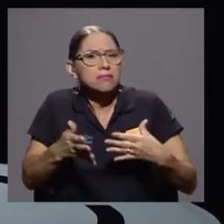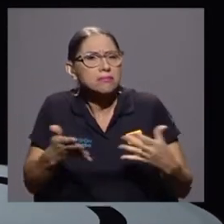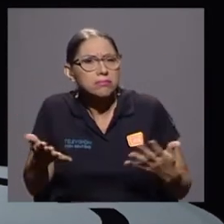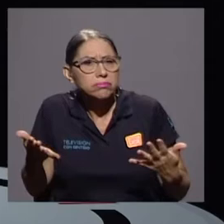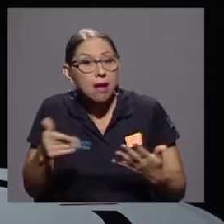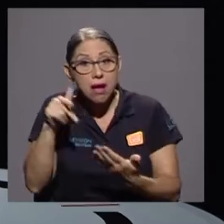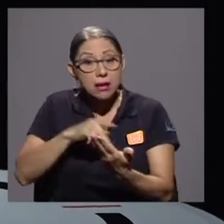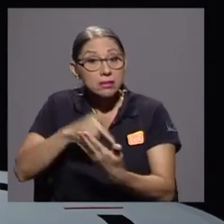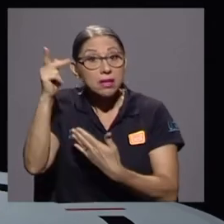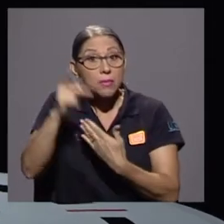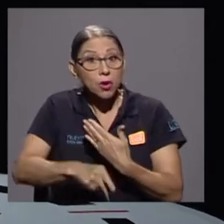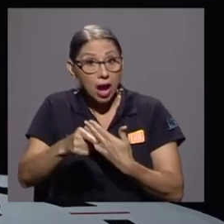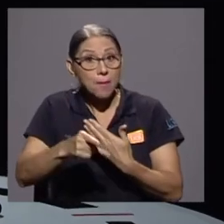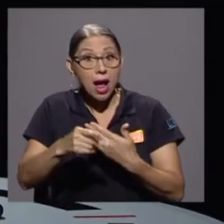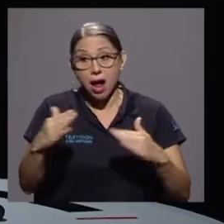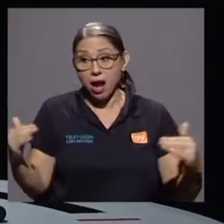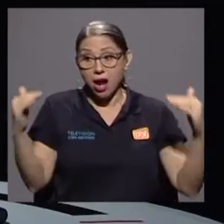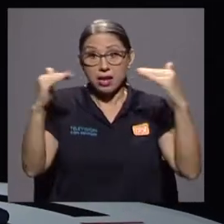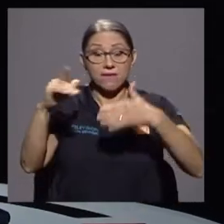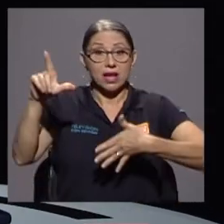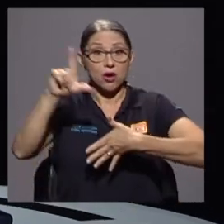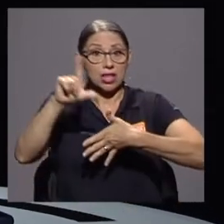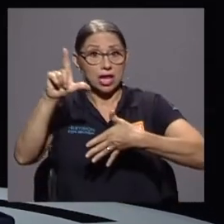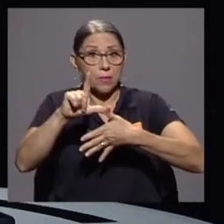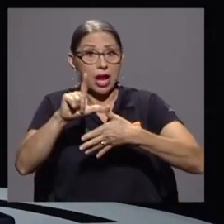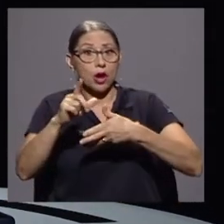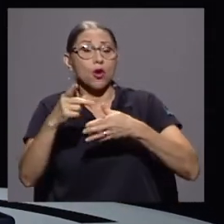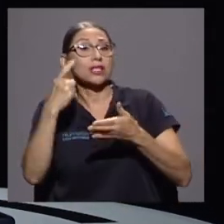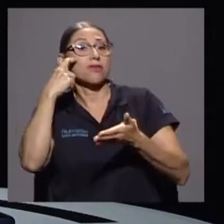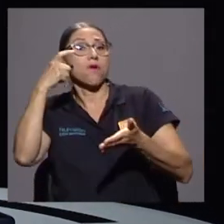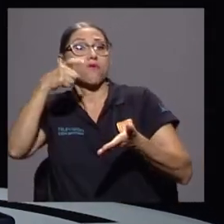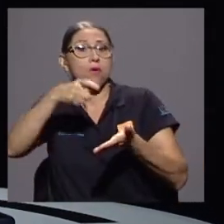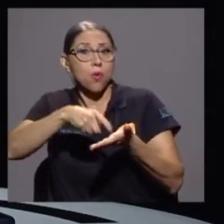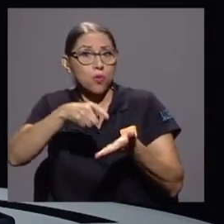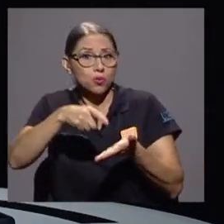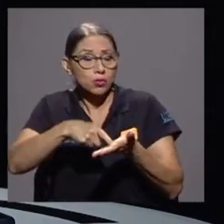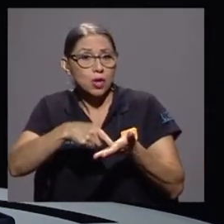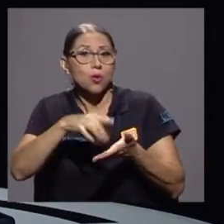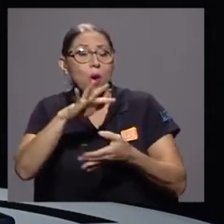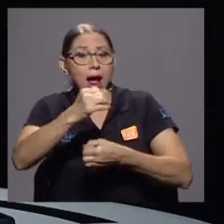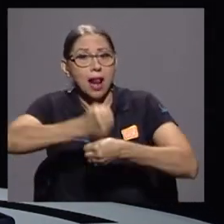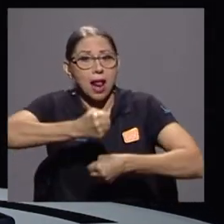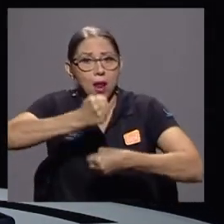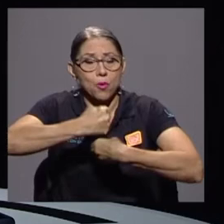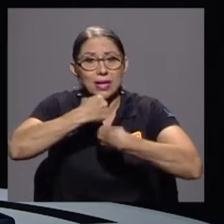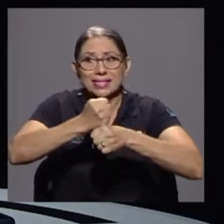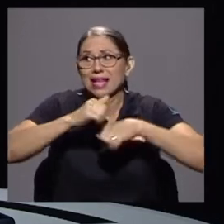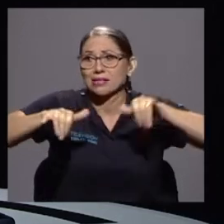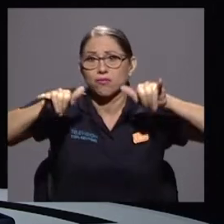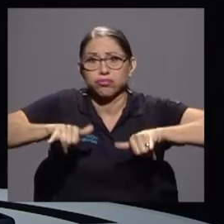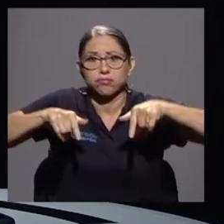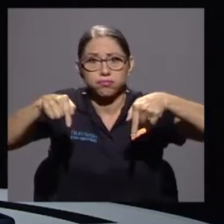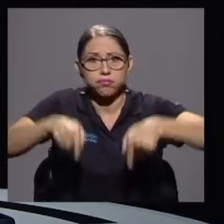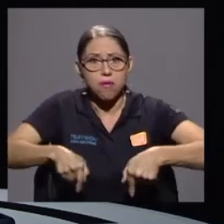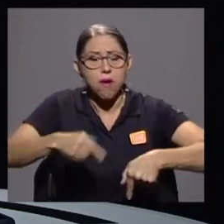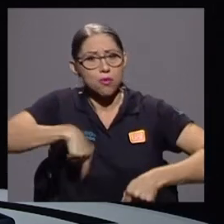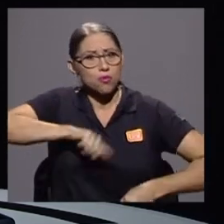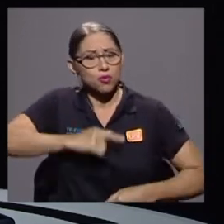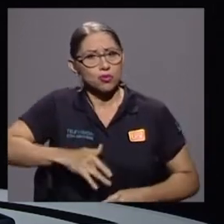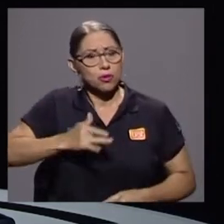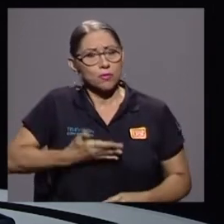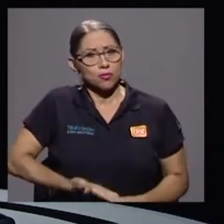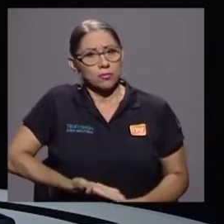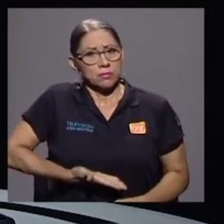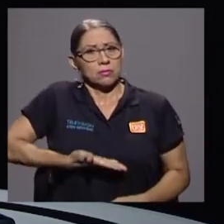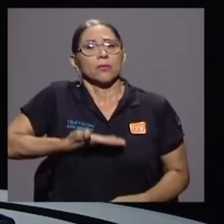está nominado a nivel latinoamericano por un reconocimiento a la labor que se realiza en estudio. Algo que nos llena de orgullo y que nos